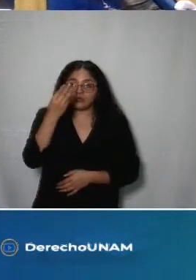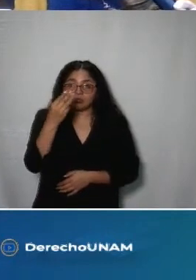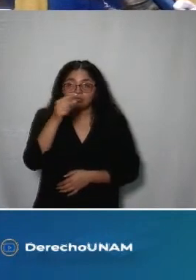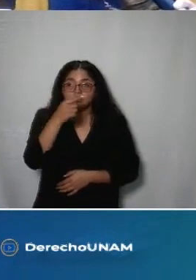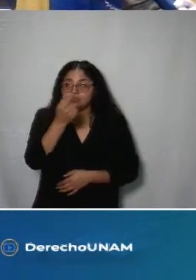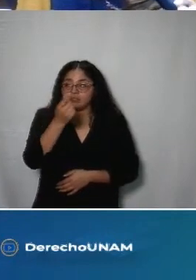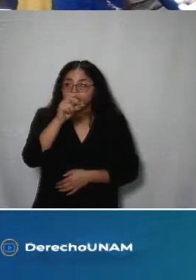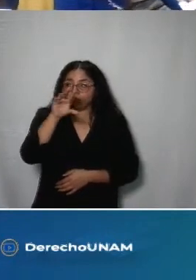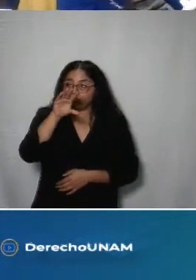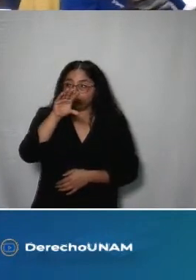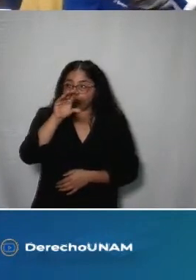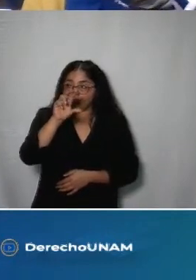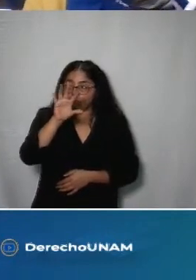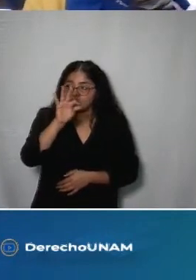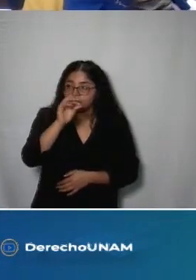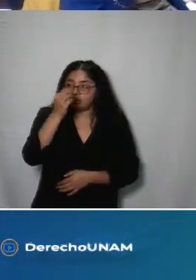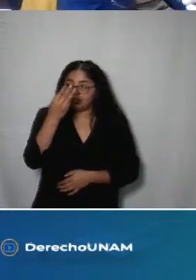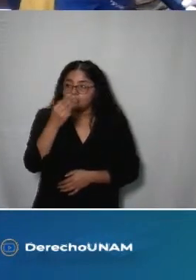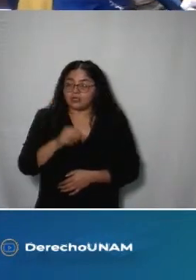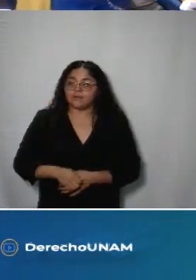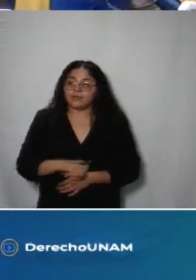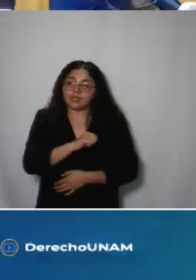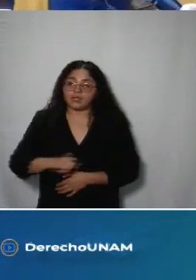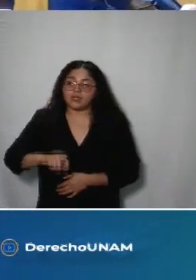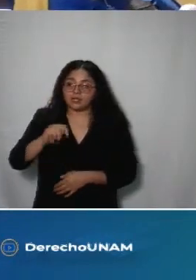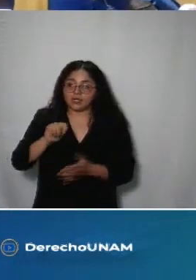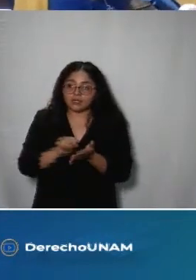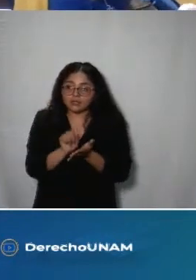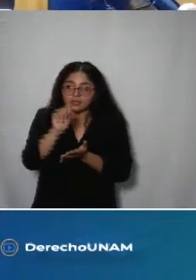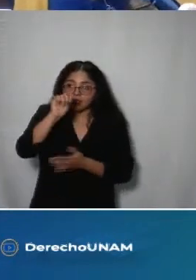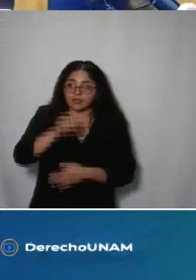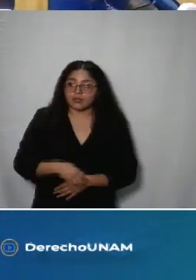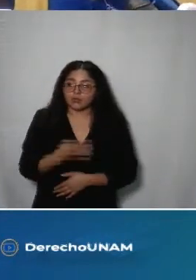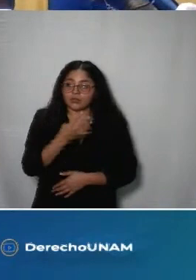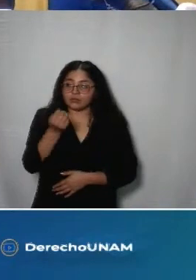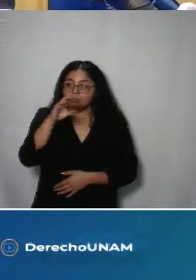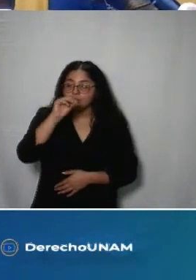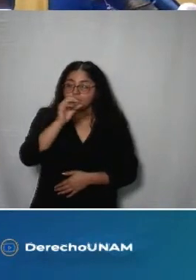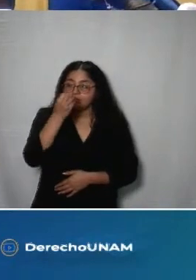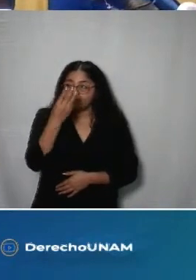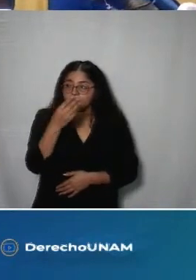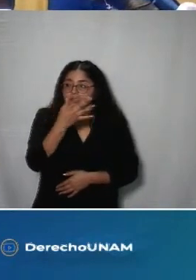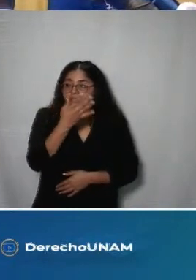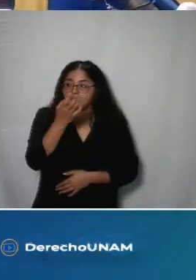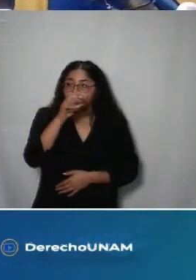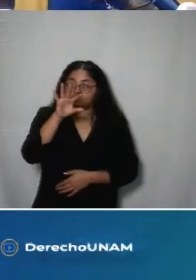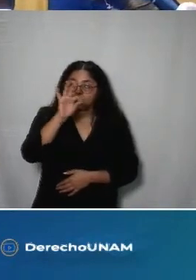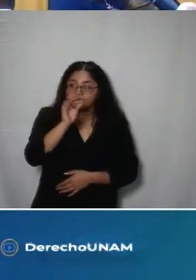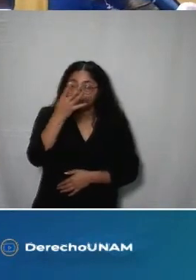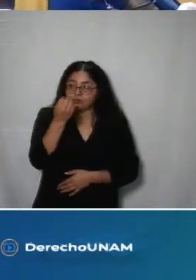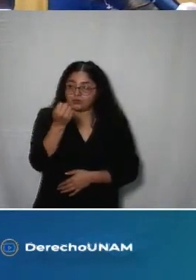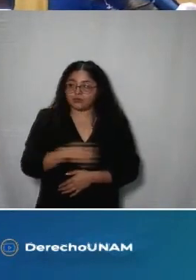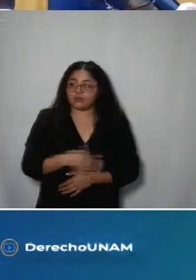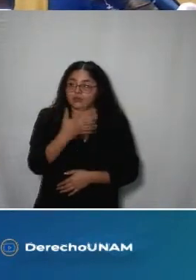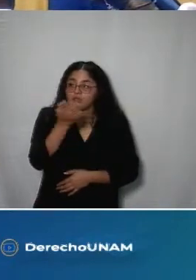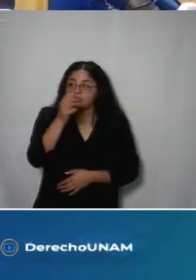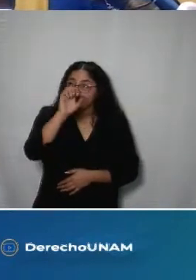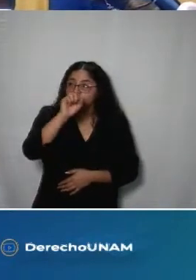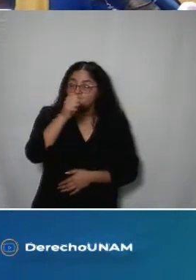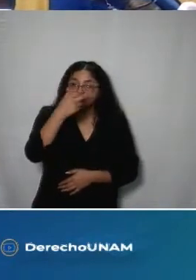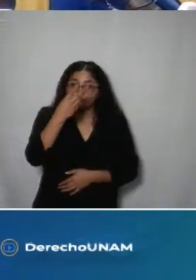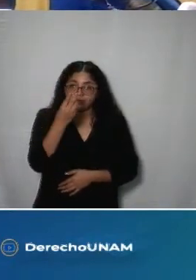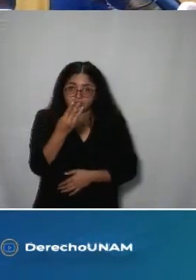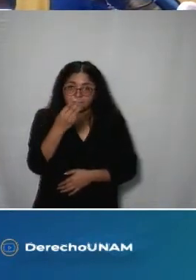y 743 de la Alcaldía Tlahuac 493 506 549 y